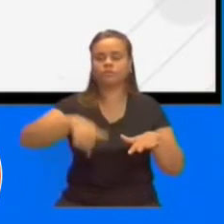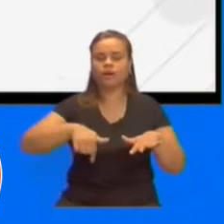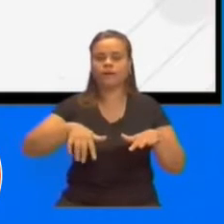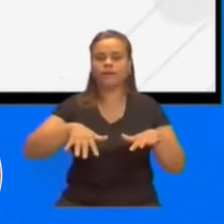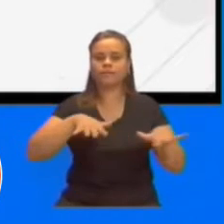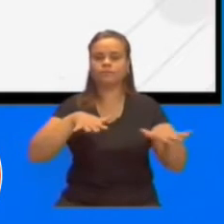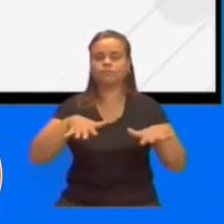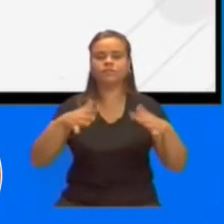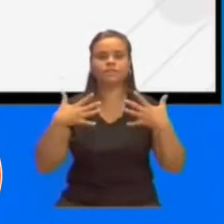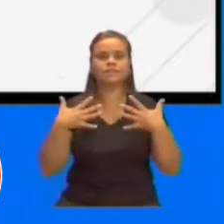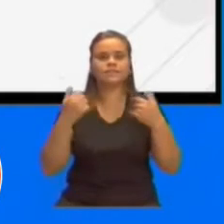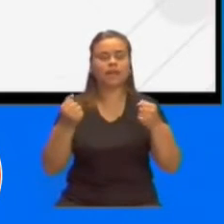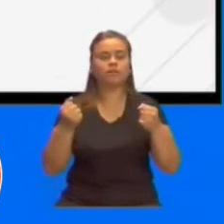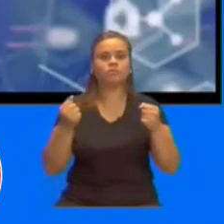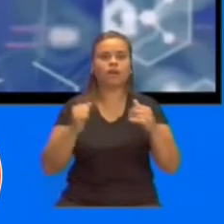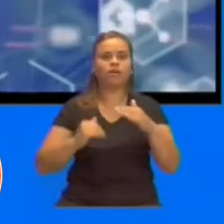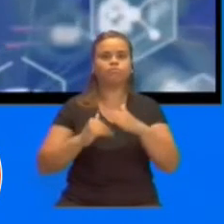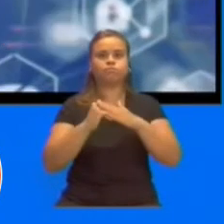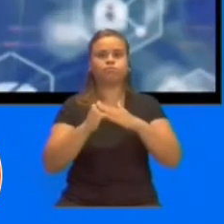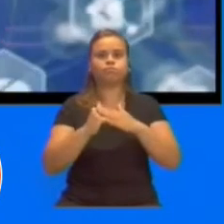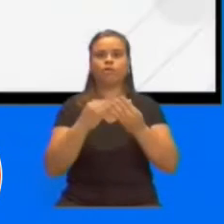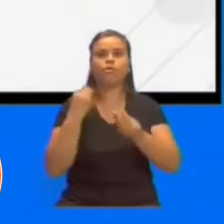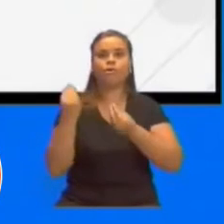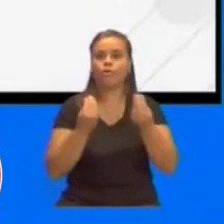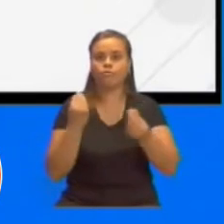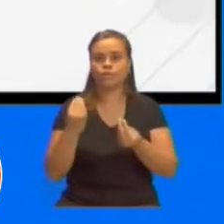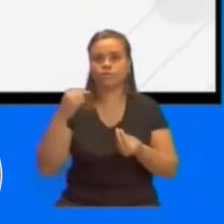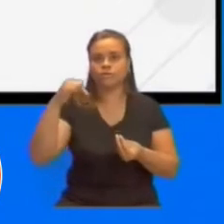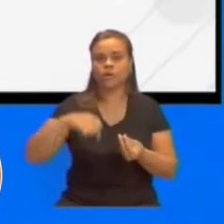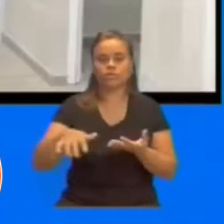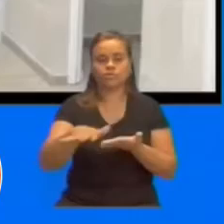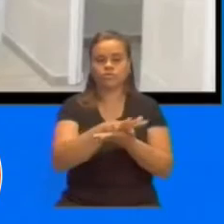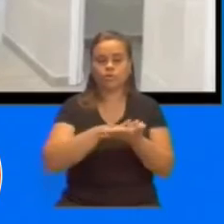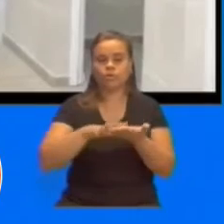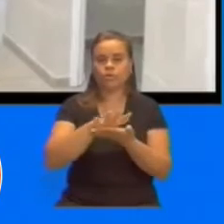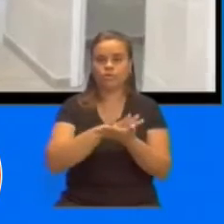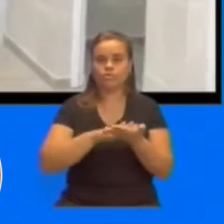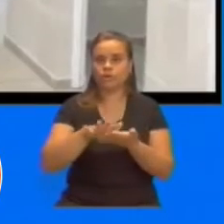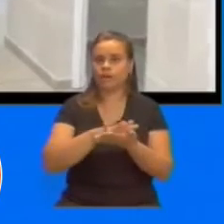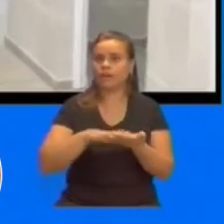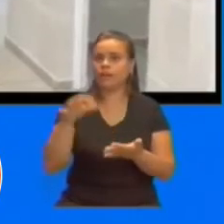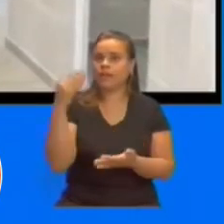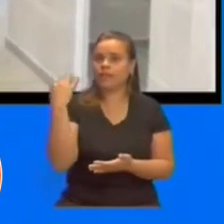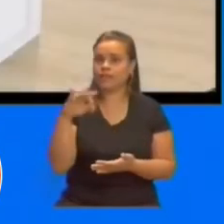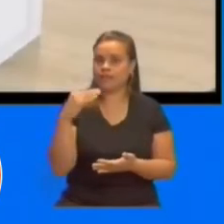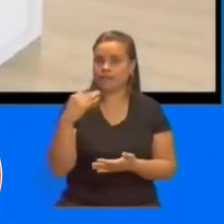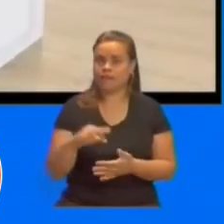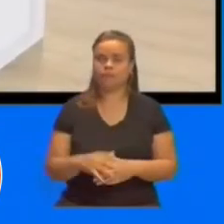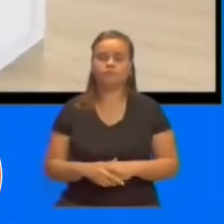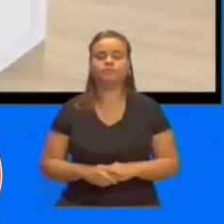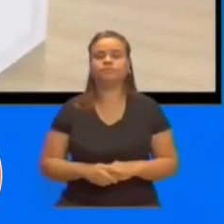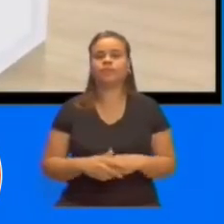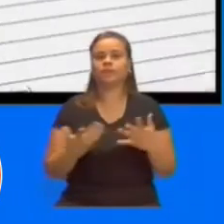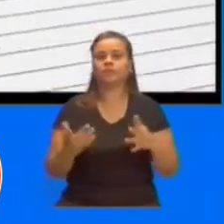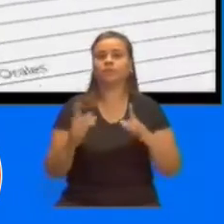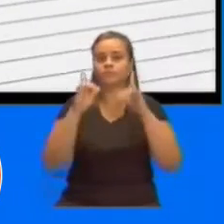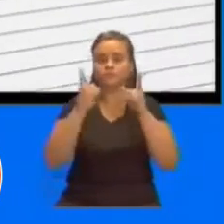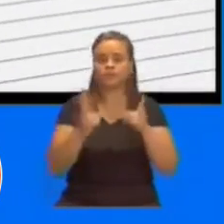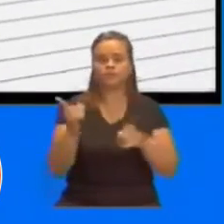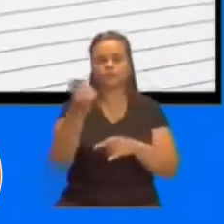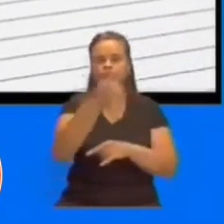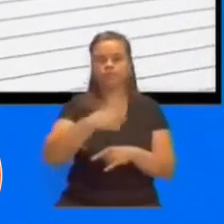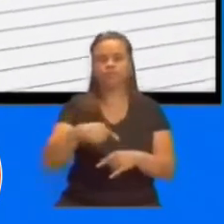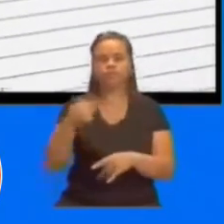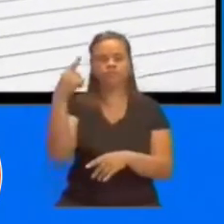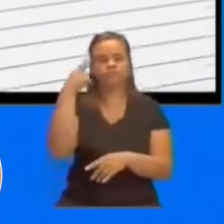sistema sanitario que debemos nosotros extremar recursos para organizarlo. A su vez, hemos observado una crisis en